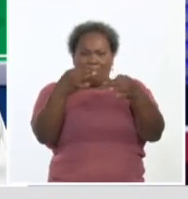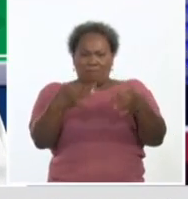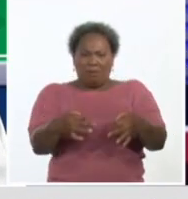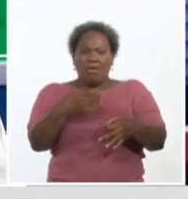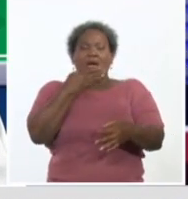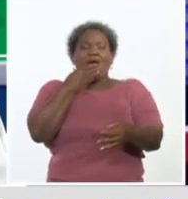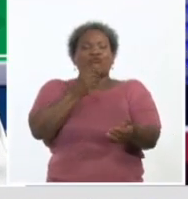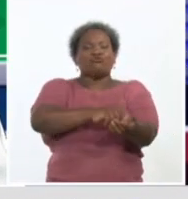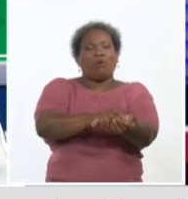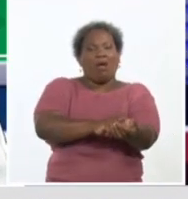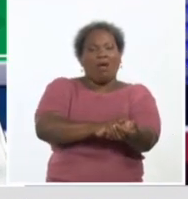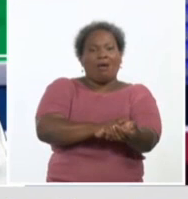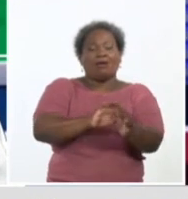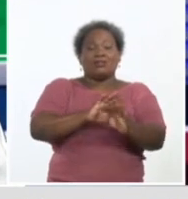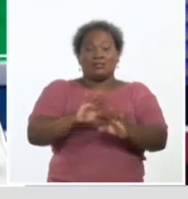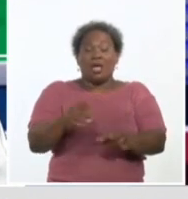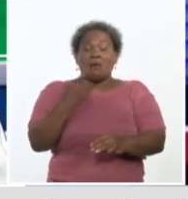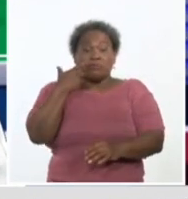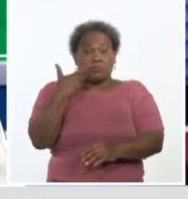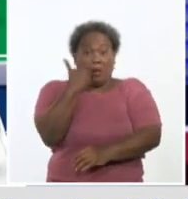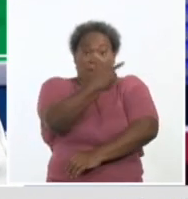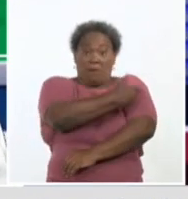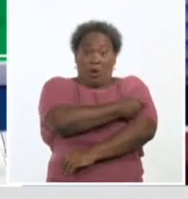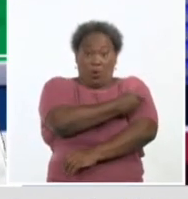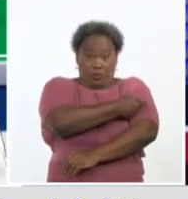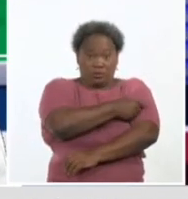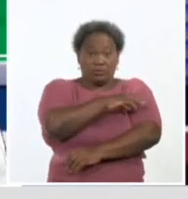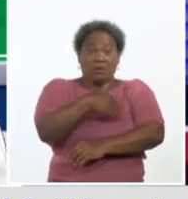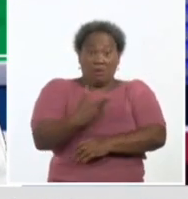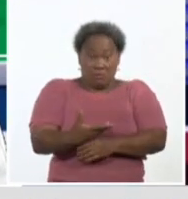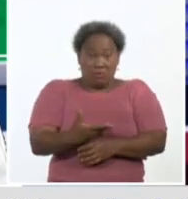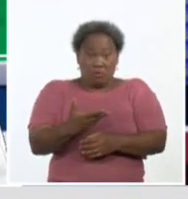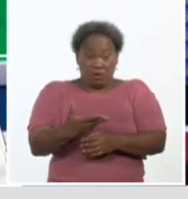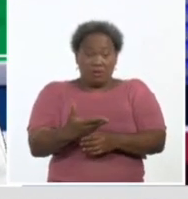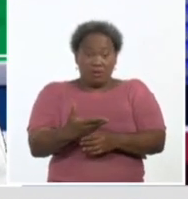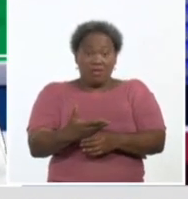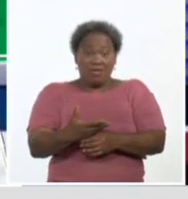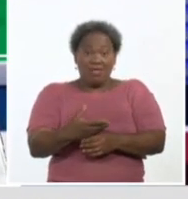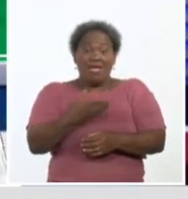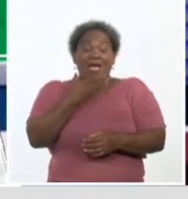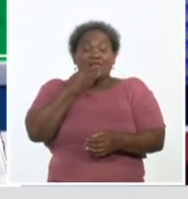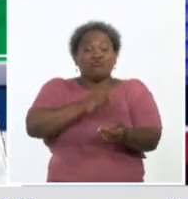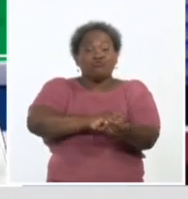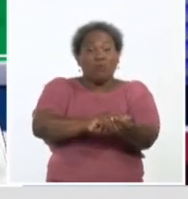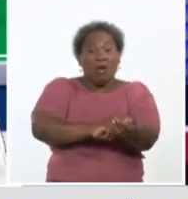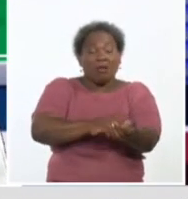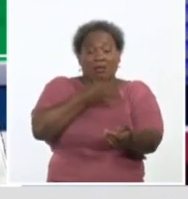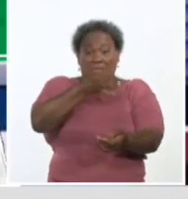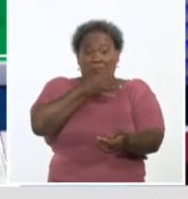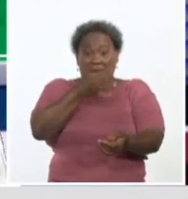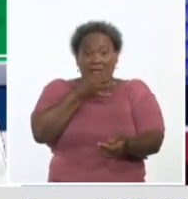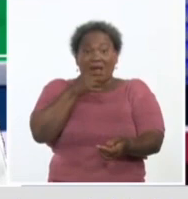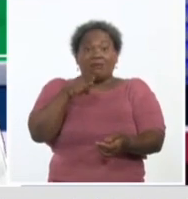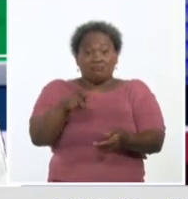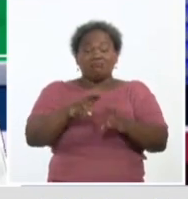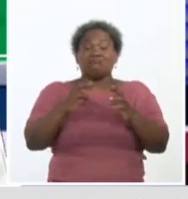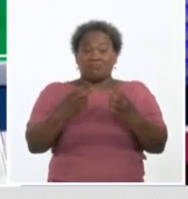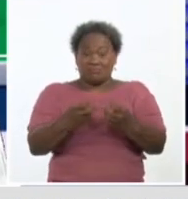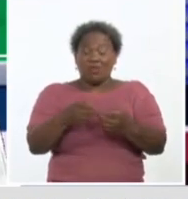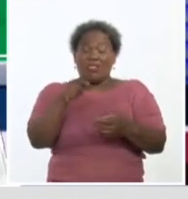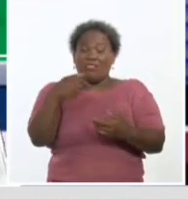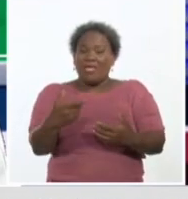supuesto, es muy importante que se vacune a partir de que la diabetes mellitus, como bien se explica constantemente acá, es uno de los factores de riesgo importantes